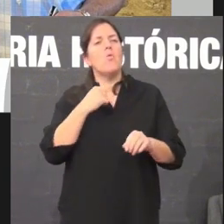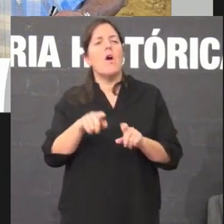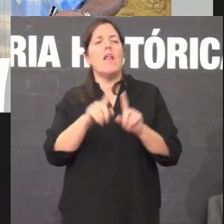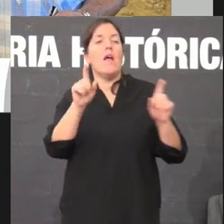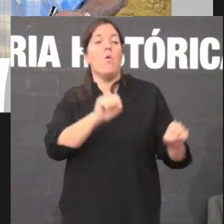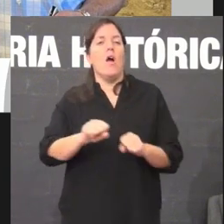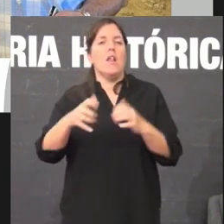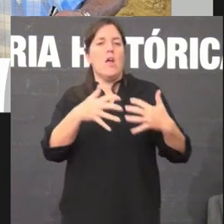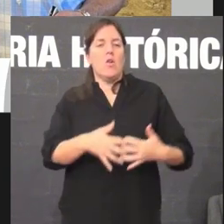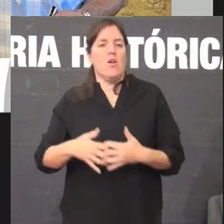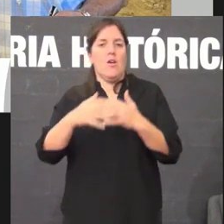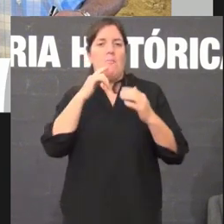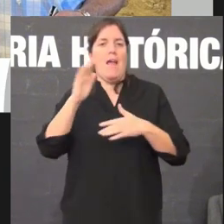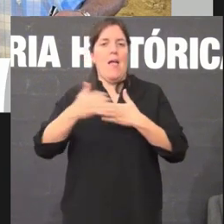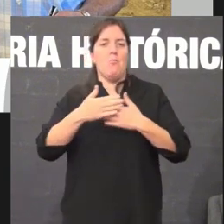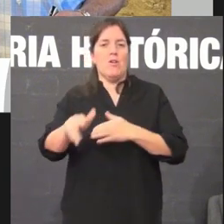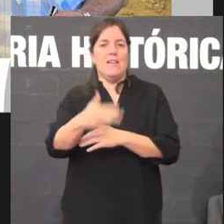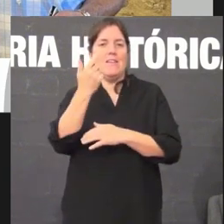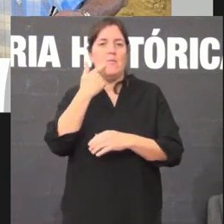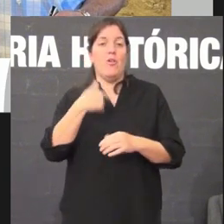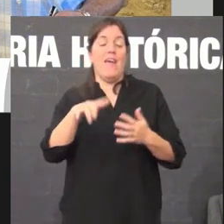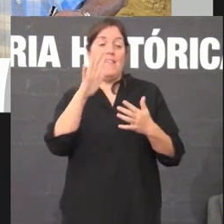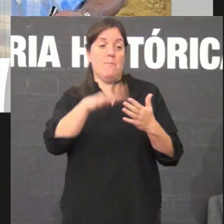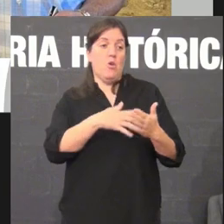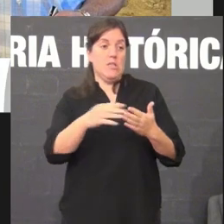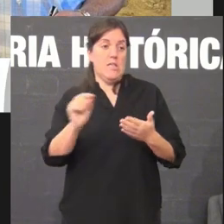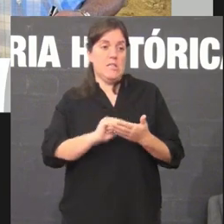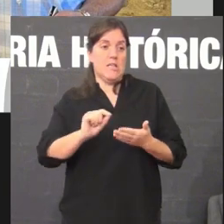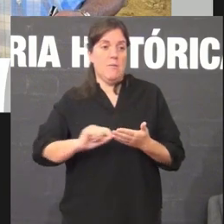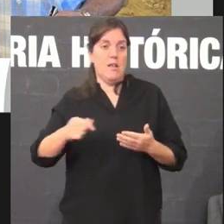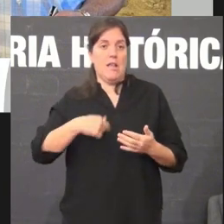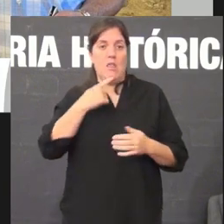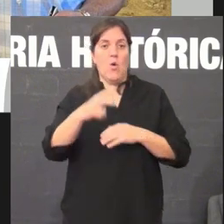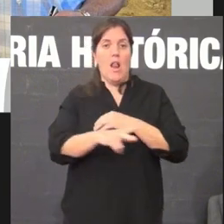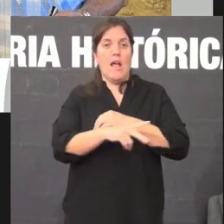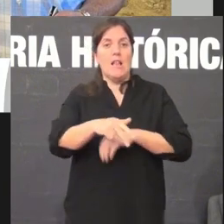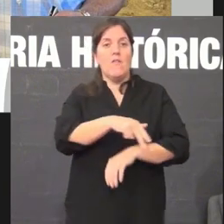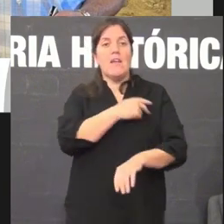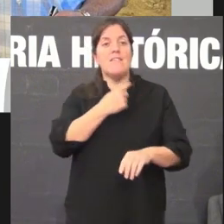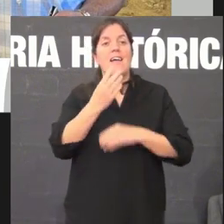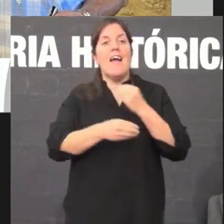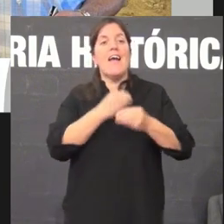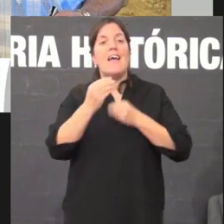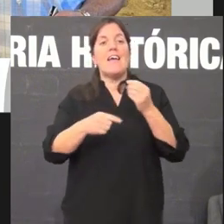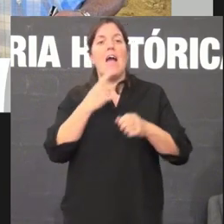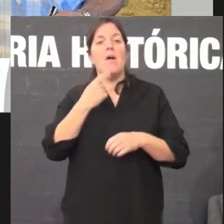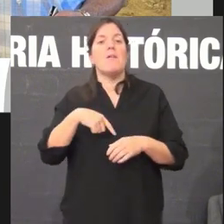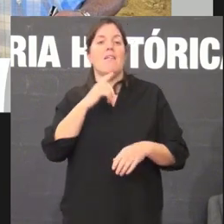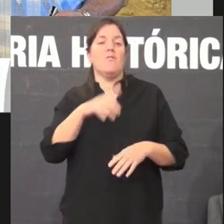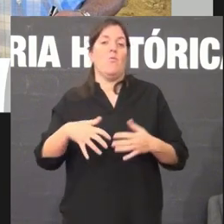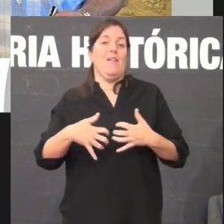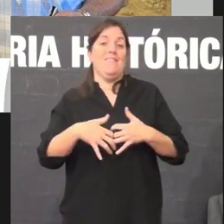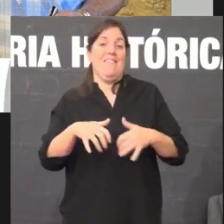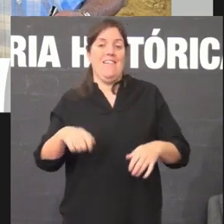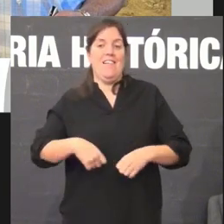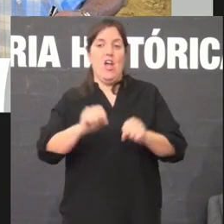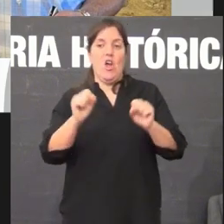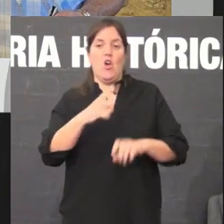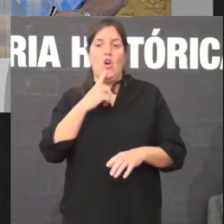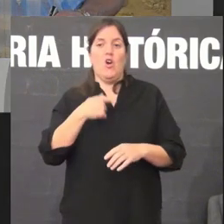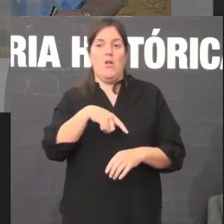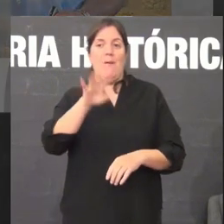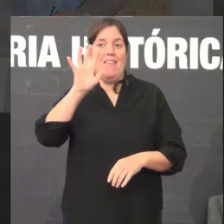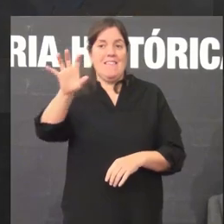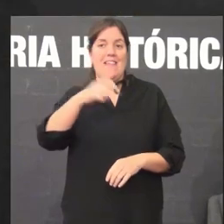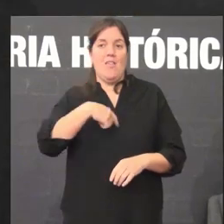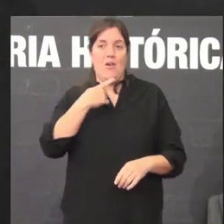podía escribir poesía máis xa que un alcalde franquista xa fale del golpe de estado en la portezuela de un taxi en fin é